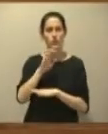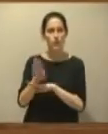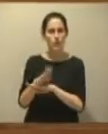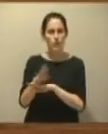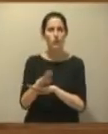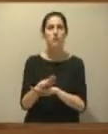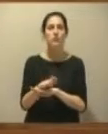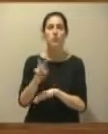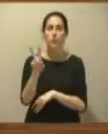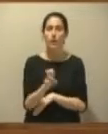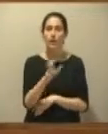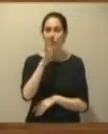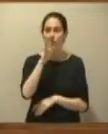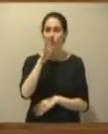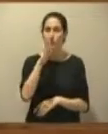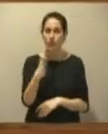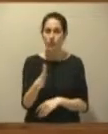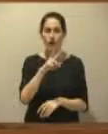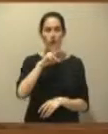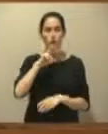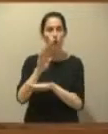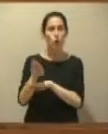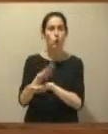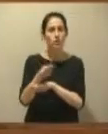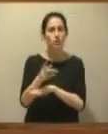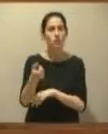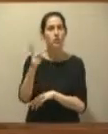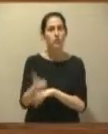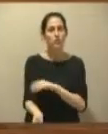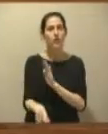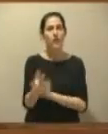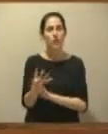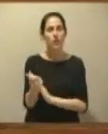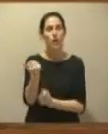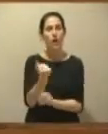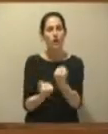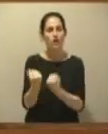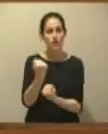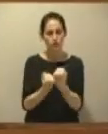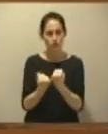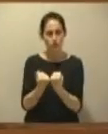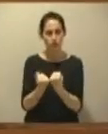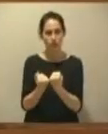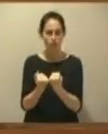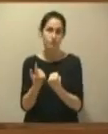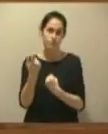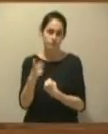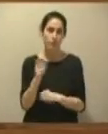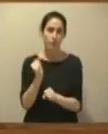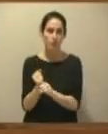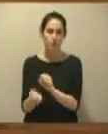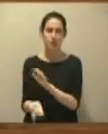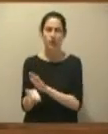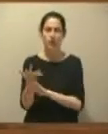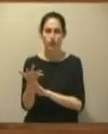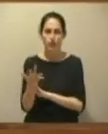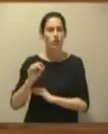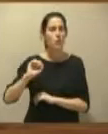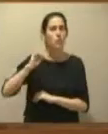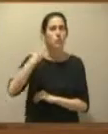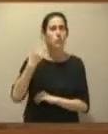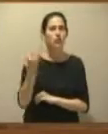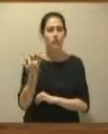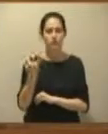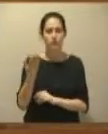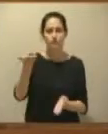precisamente contribuyendo así a su conservación y generando actividad económica y empleo. Por lo tanto, yo creo que lo primero que deberíamos de